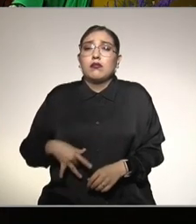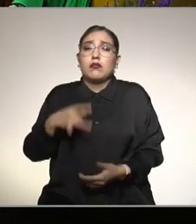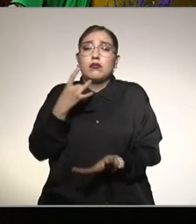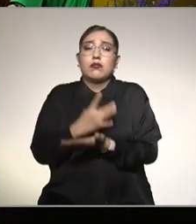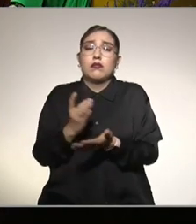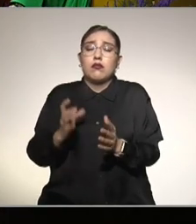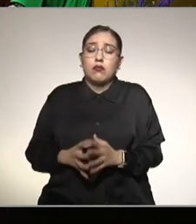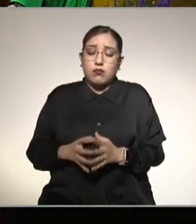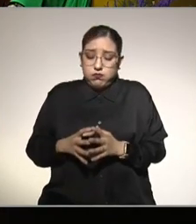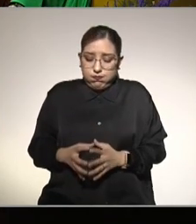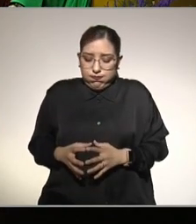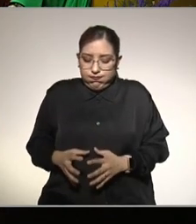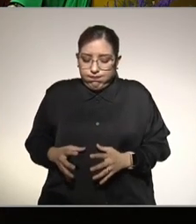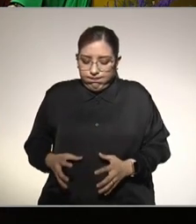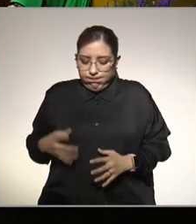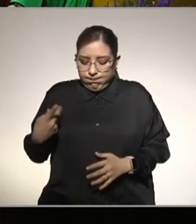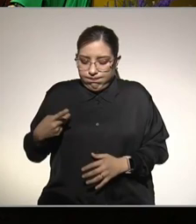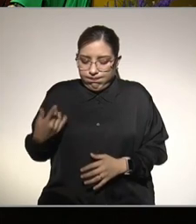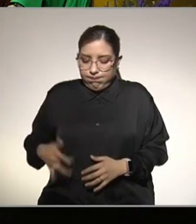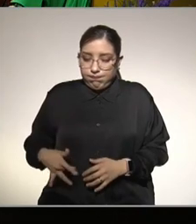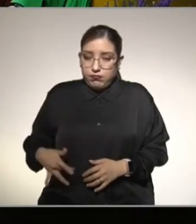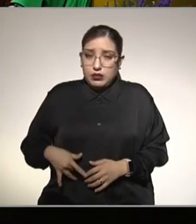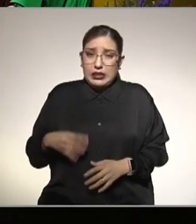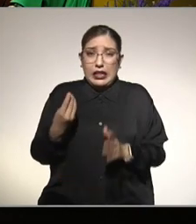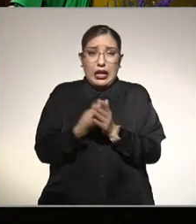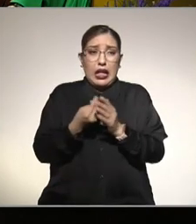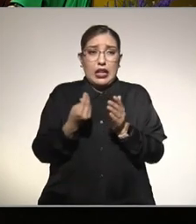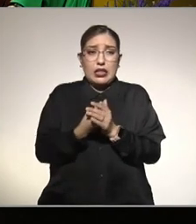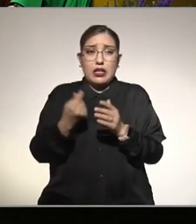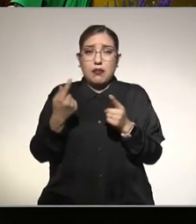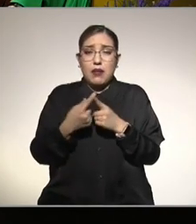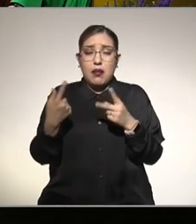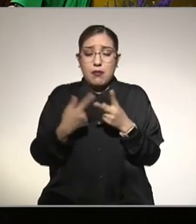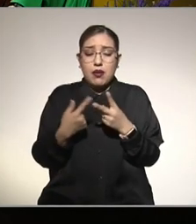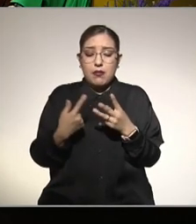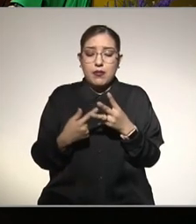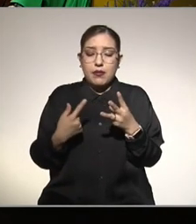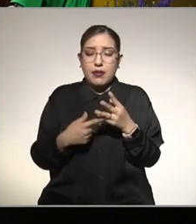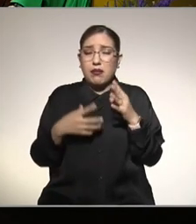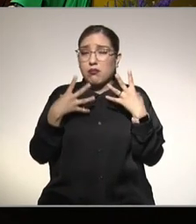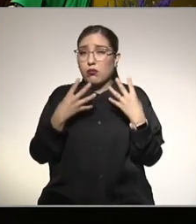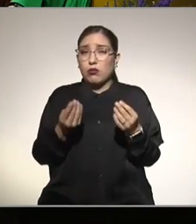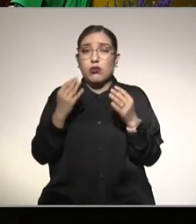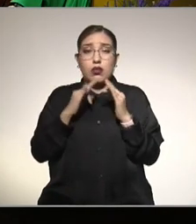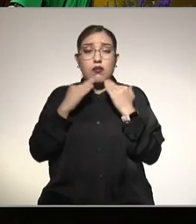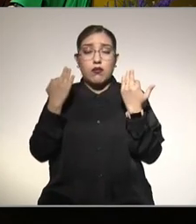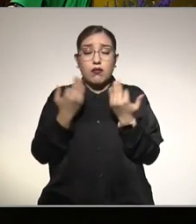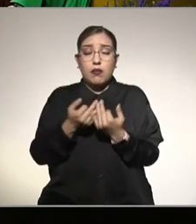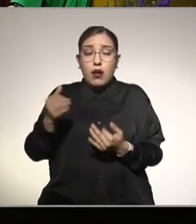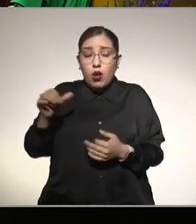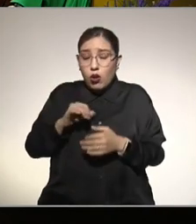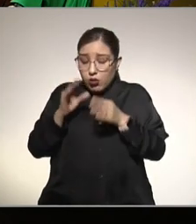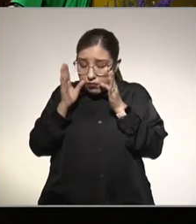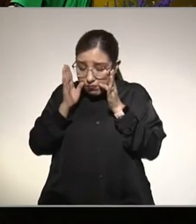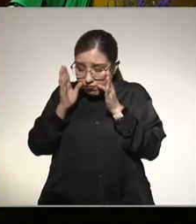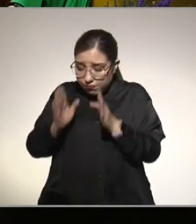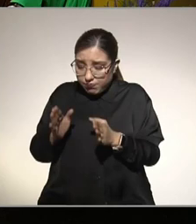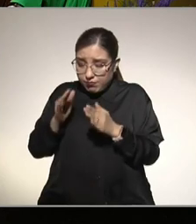acaban de explicar aquí existen diferentes causas de inflamación del hígado el día de hoy nos estamos enfocando en una que no es infecciosa es